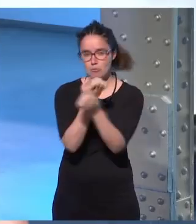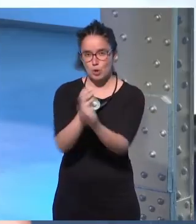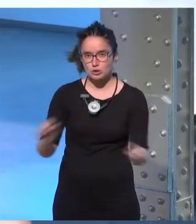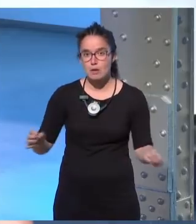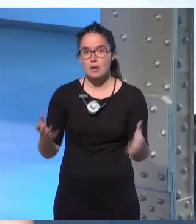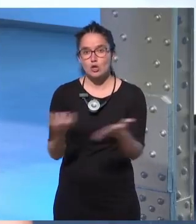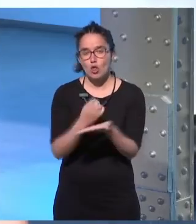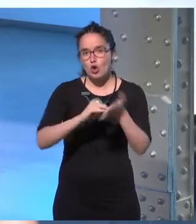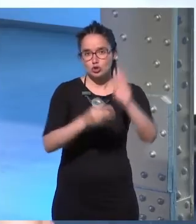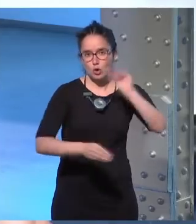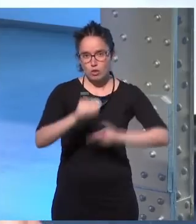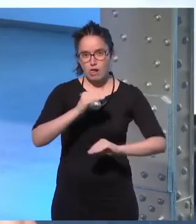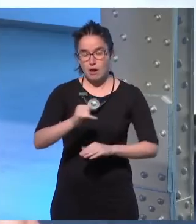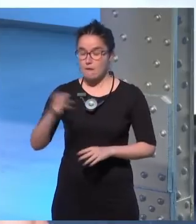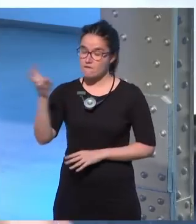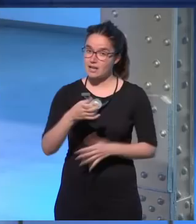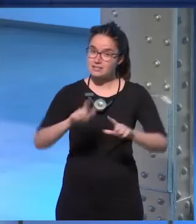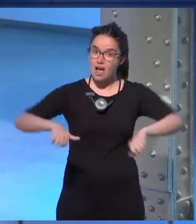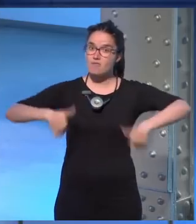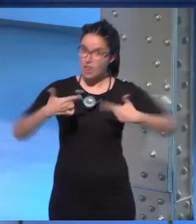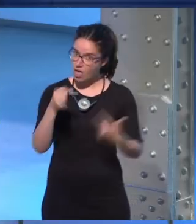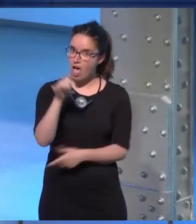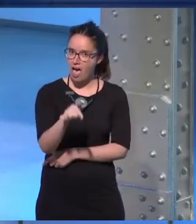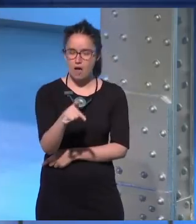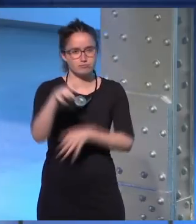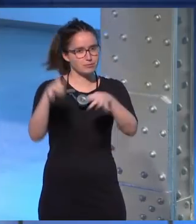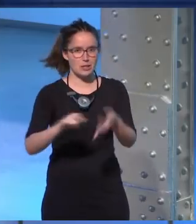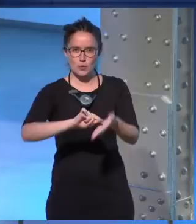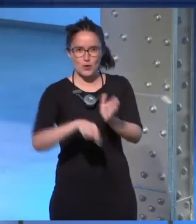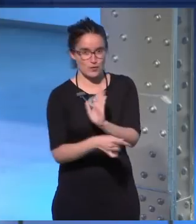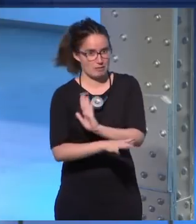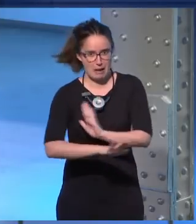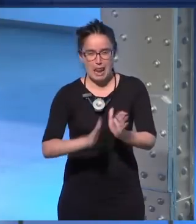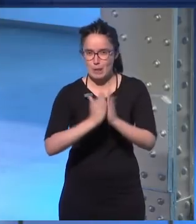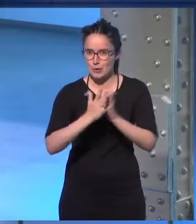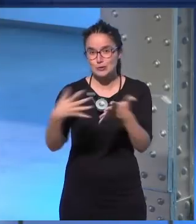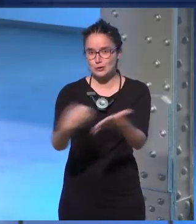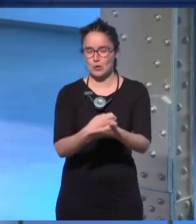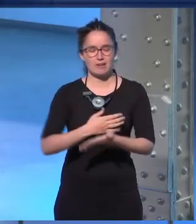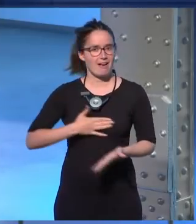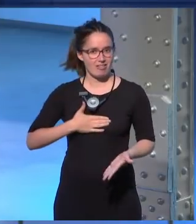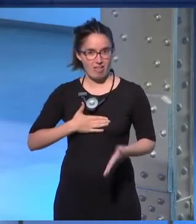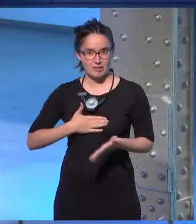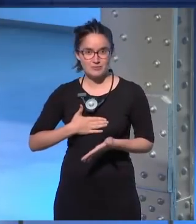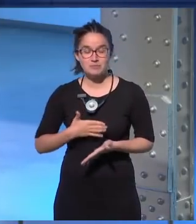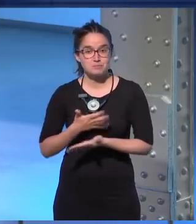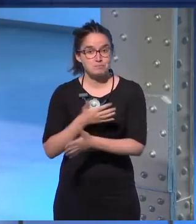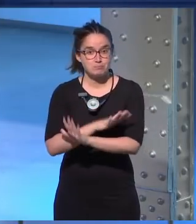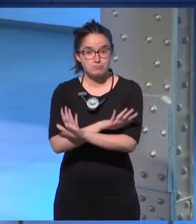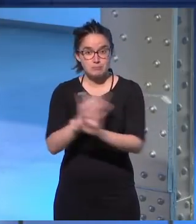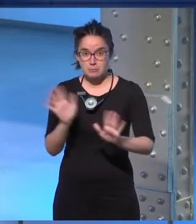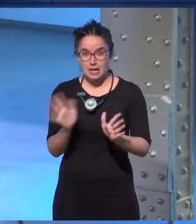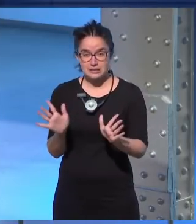todo tiene solución. Os venís a Avilés y allí seguro que os firma cualquiera de sus libros, encantada. Y